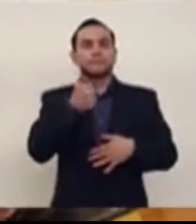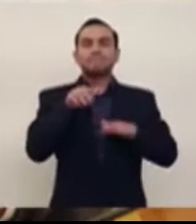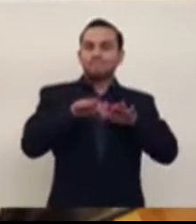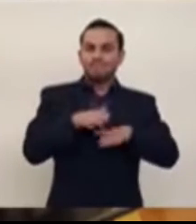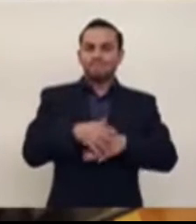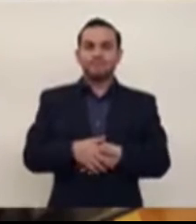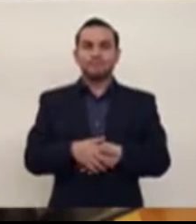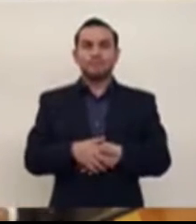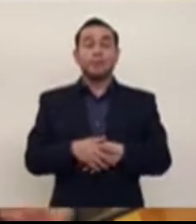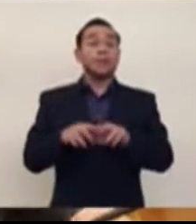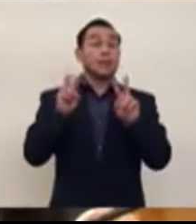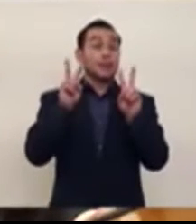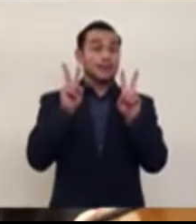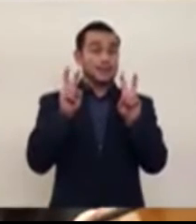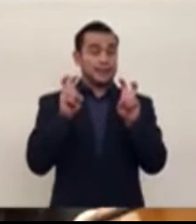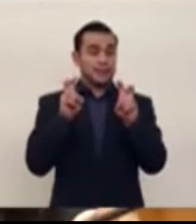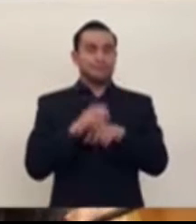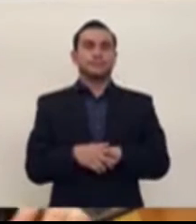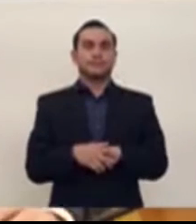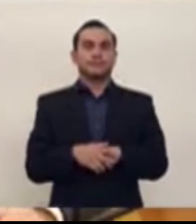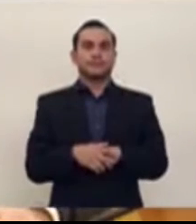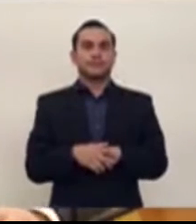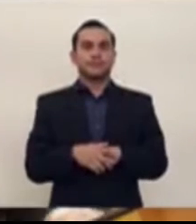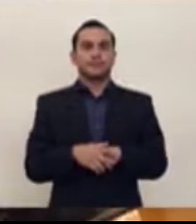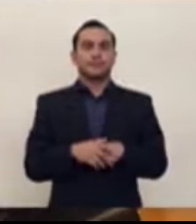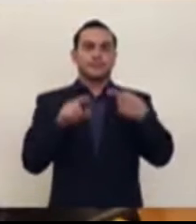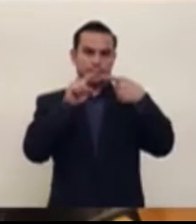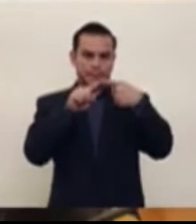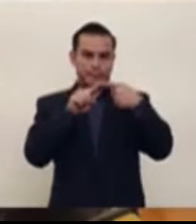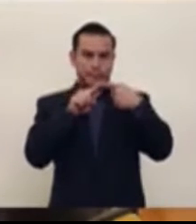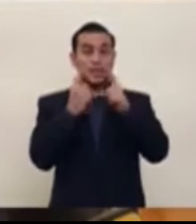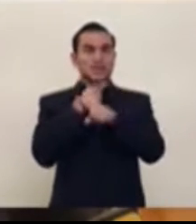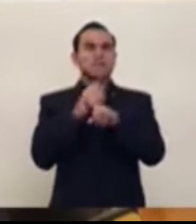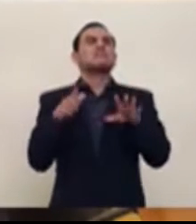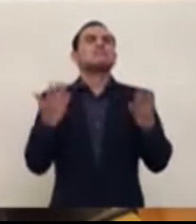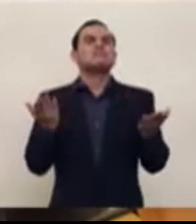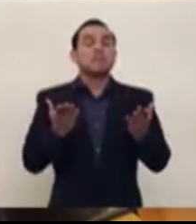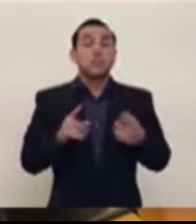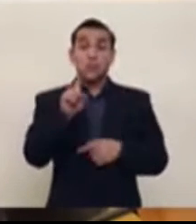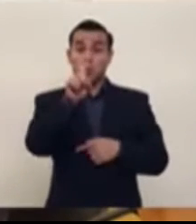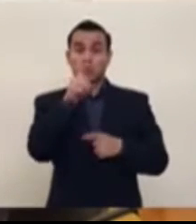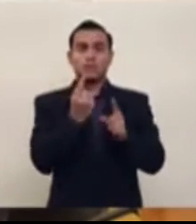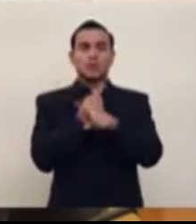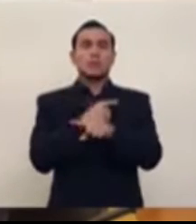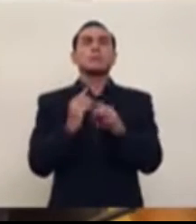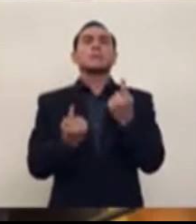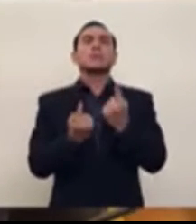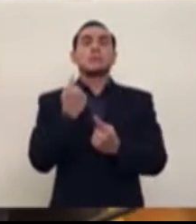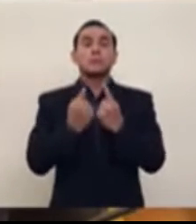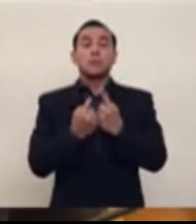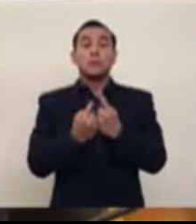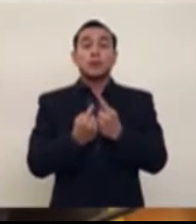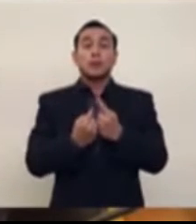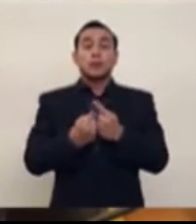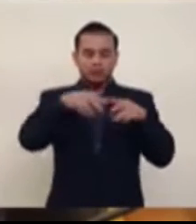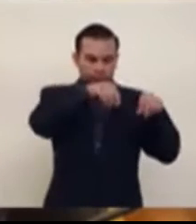En el caso del cambio, el único cambio que ha habido es la introducción del sulfato